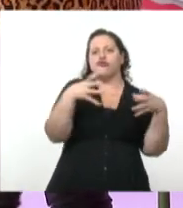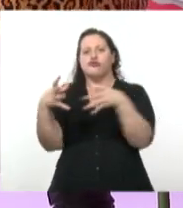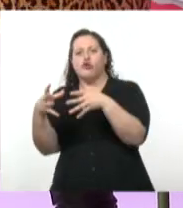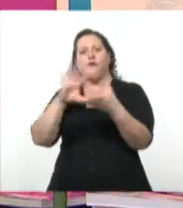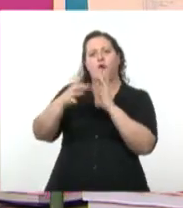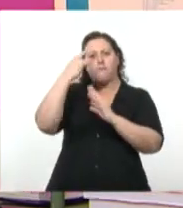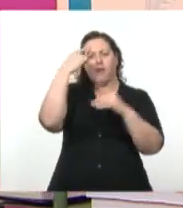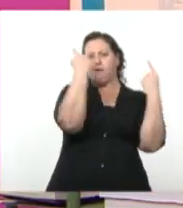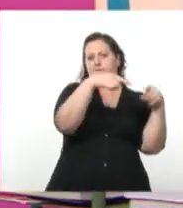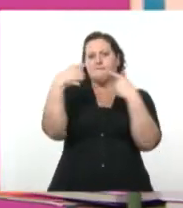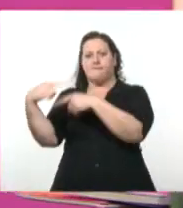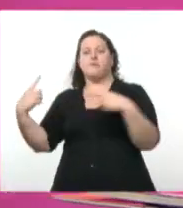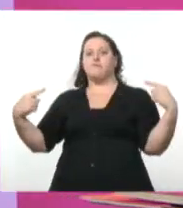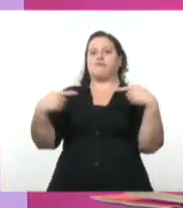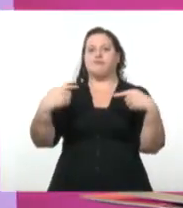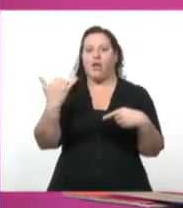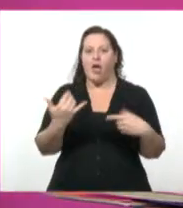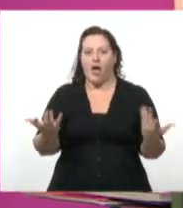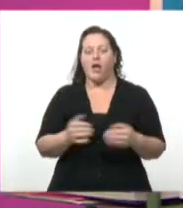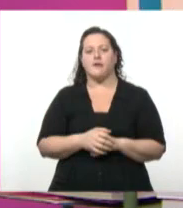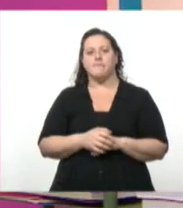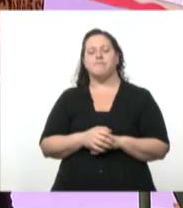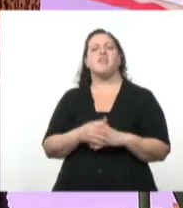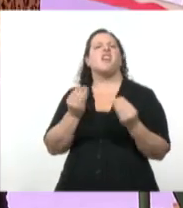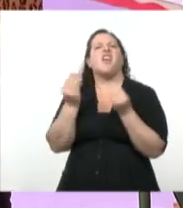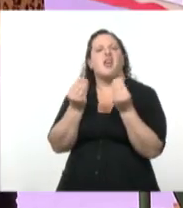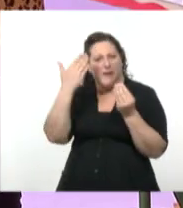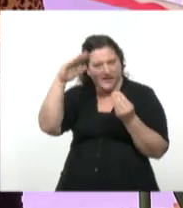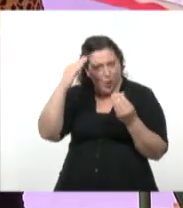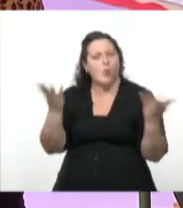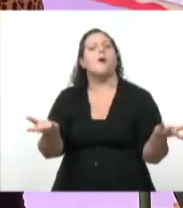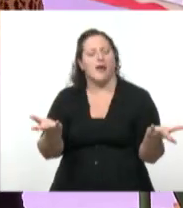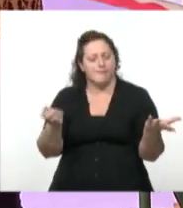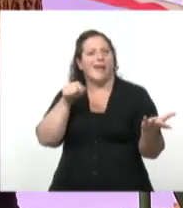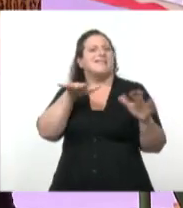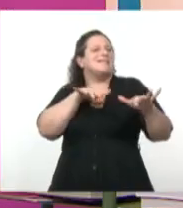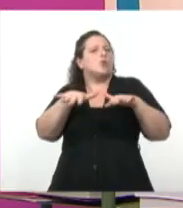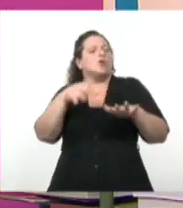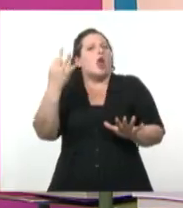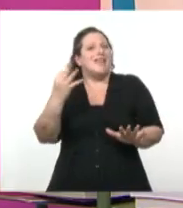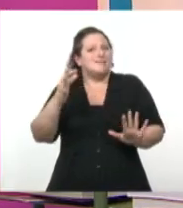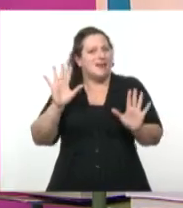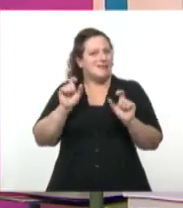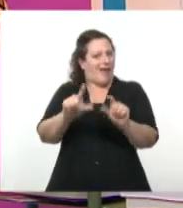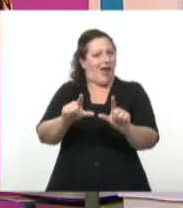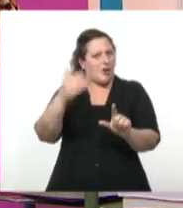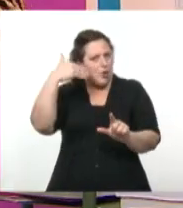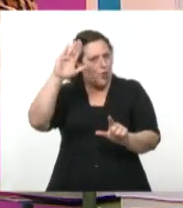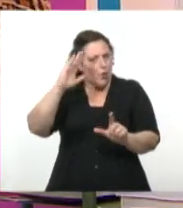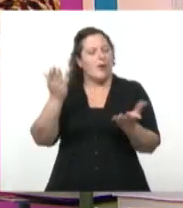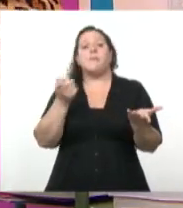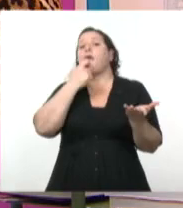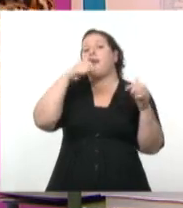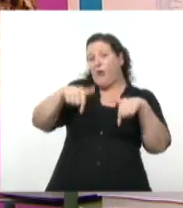Bueno, a ver, ¿qué pasa en Cuba? En Cuba vamos a tener una situación particular. Si bien Cuba va a ser reconocida, o hoy en día nosotros